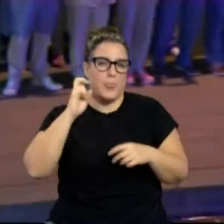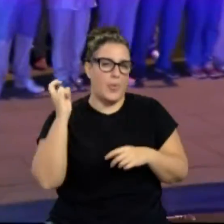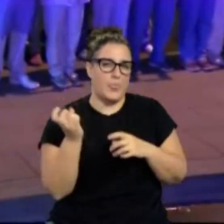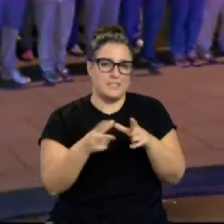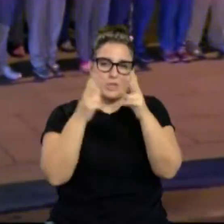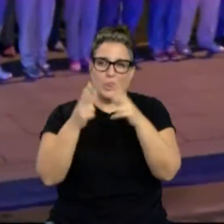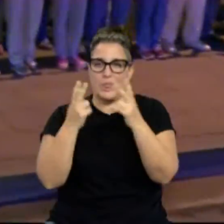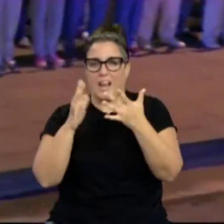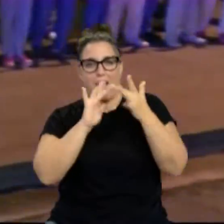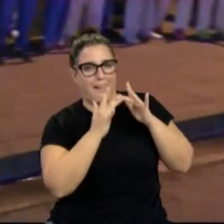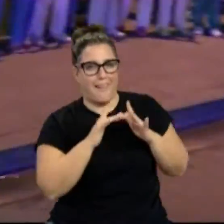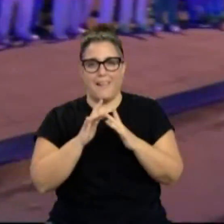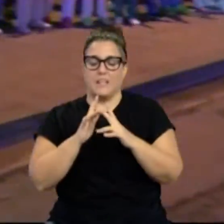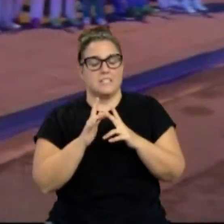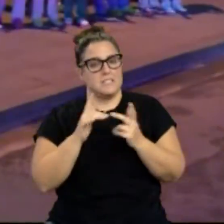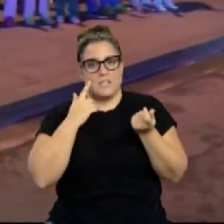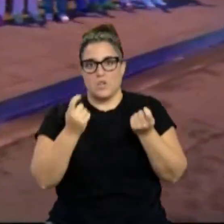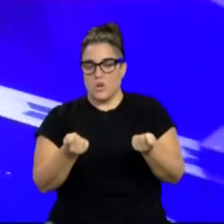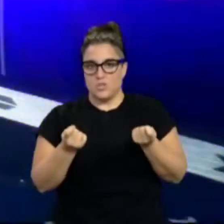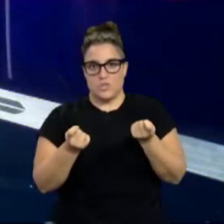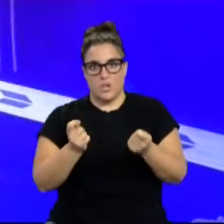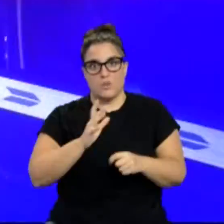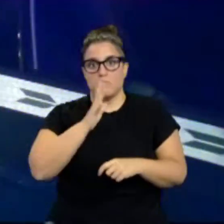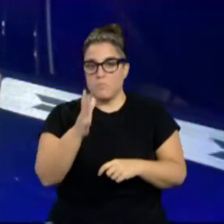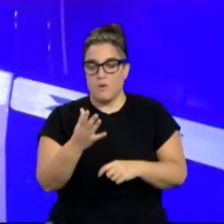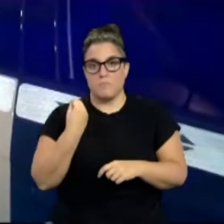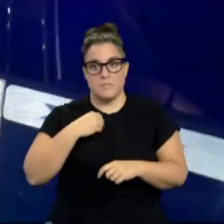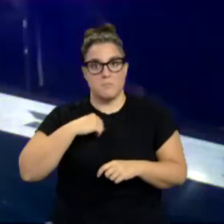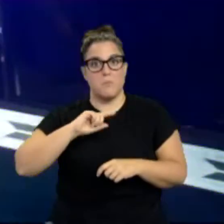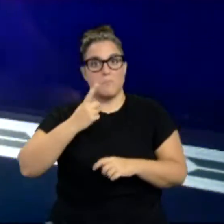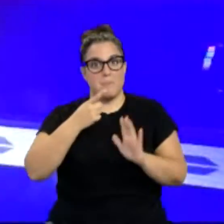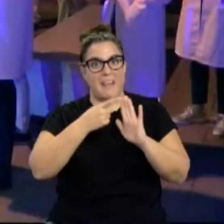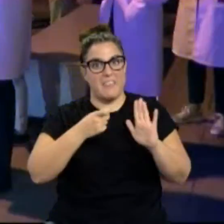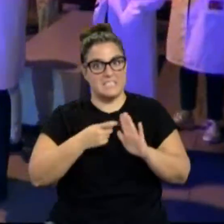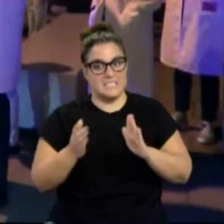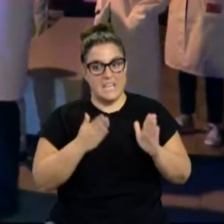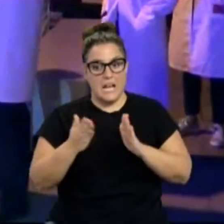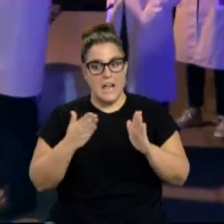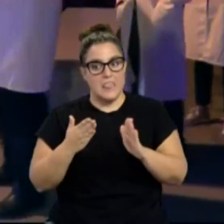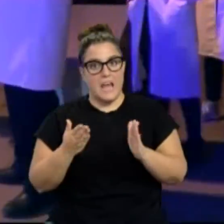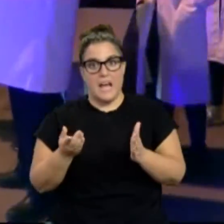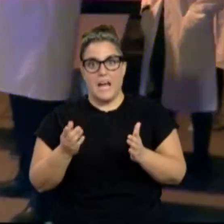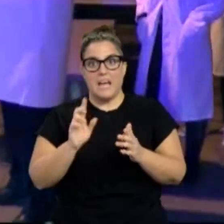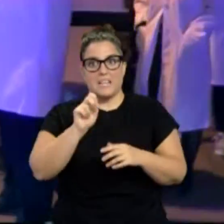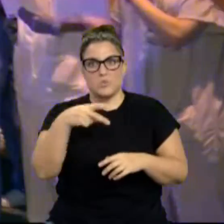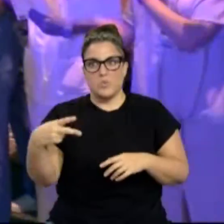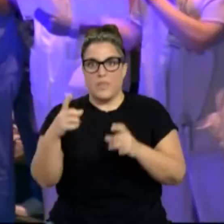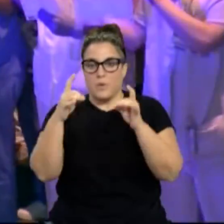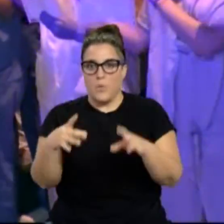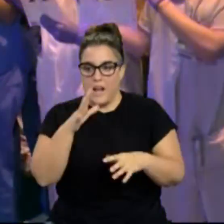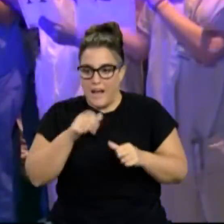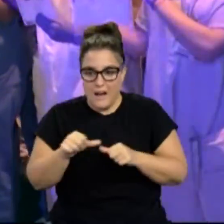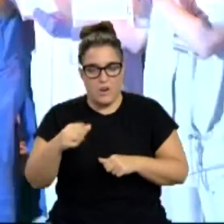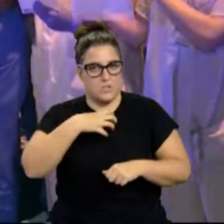no puede volver a pasar lo que pasó con la primera desescalada, en la que se hizo una desescalada rápida